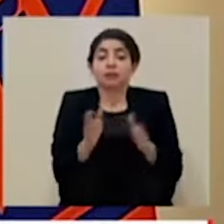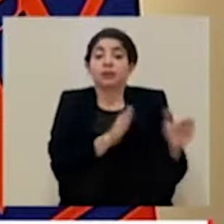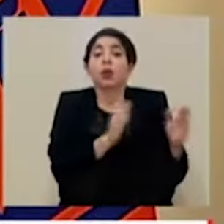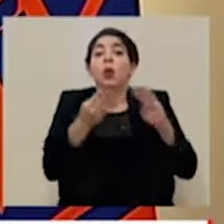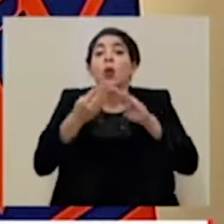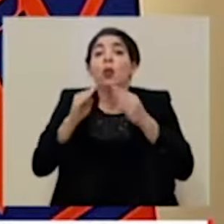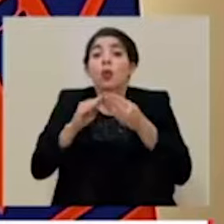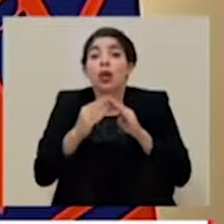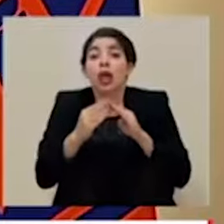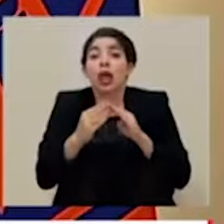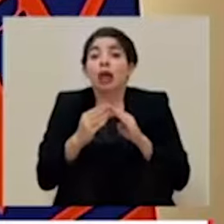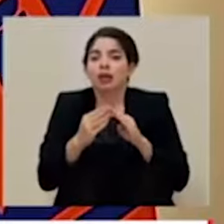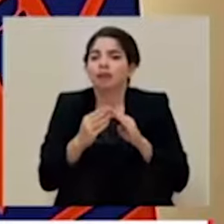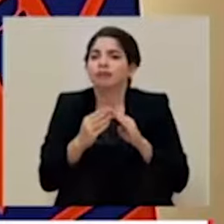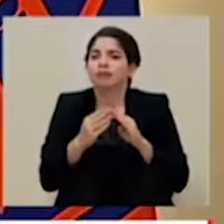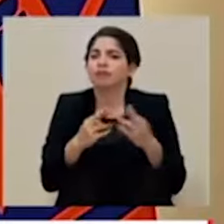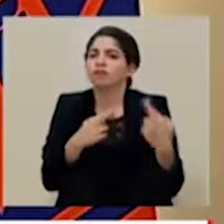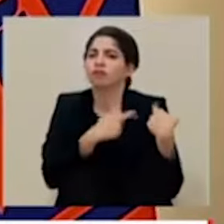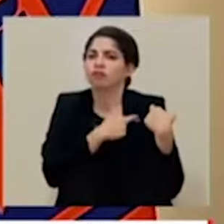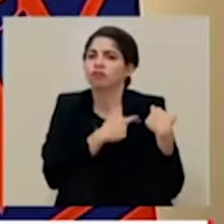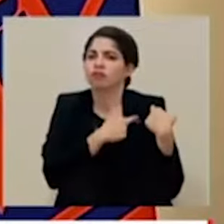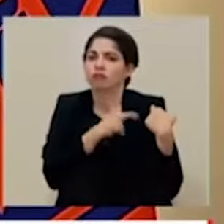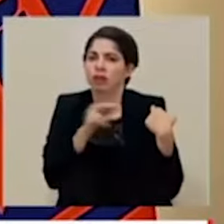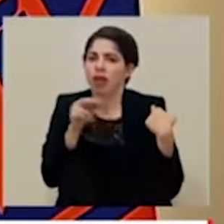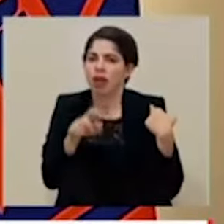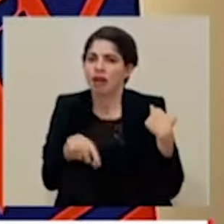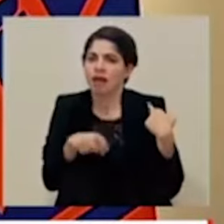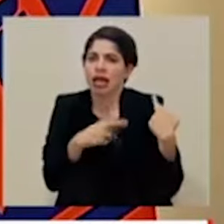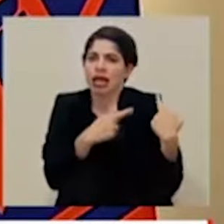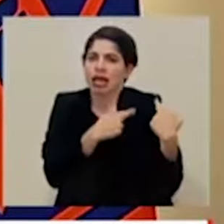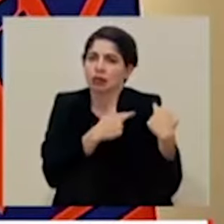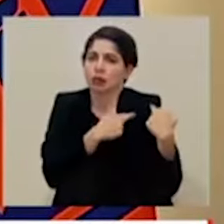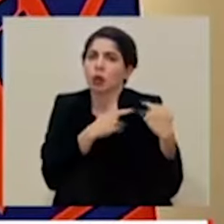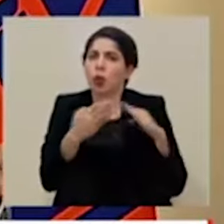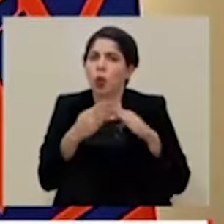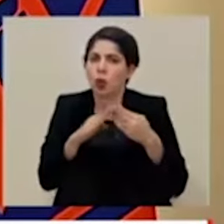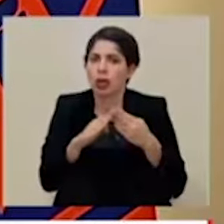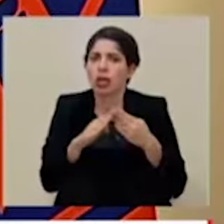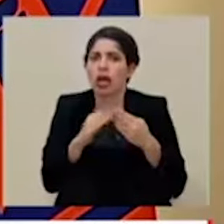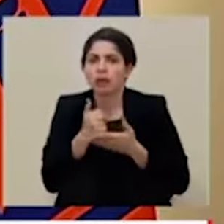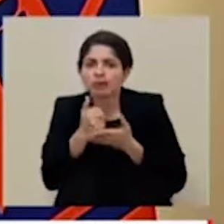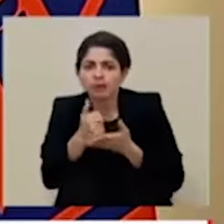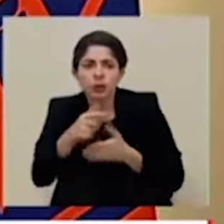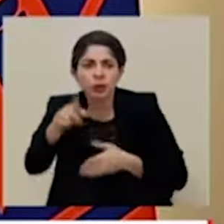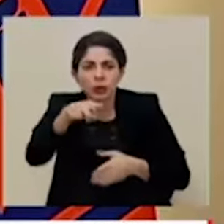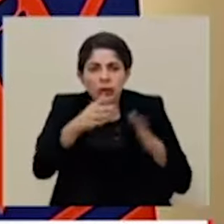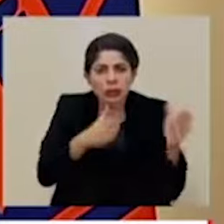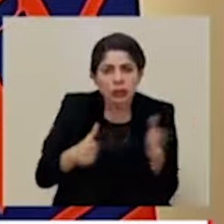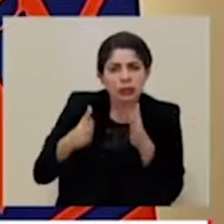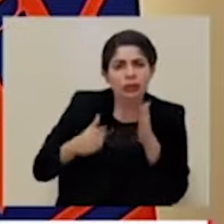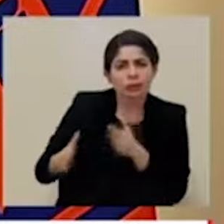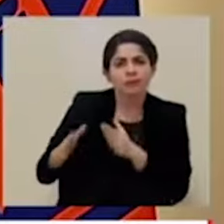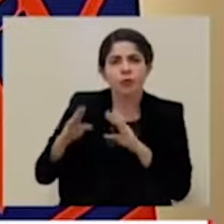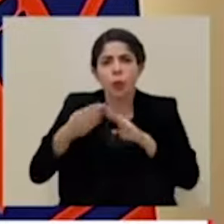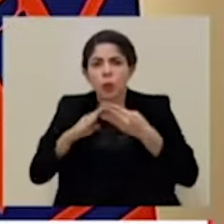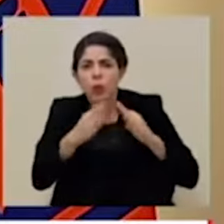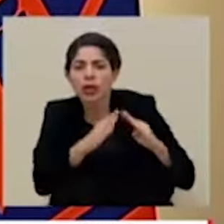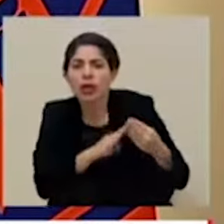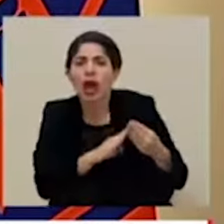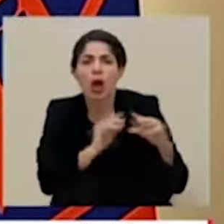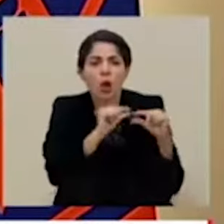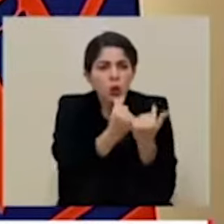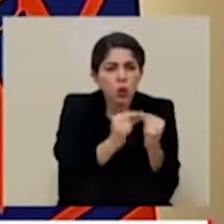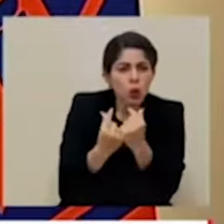responsabilicemos, tomemos responsabilidad en nuestra comunidad, ayudemos a organizar nuestra comunidad, a organizar a los diferentes